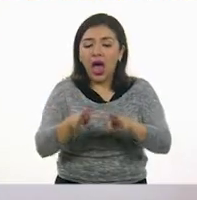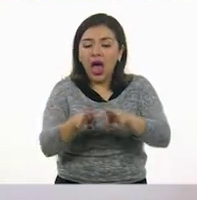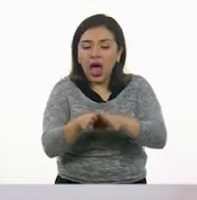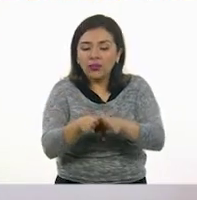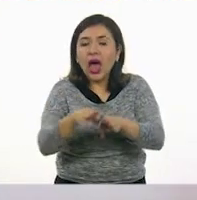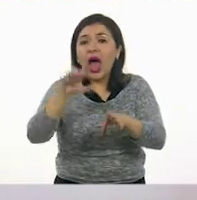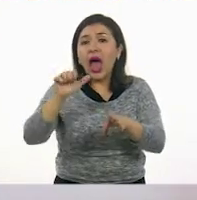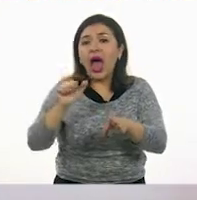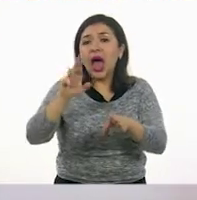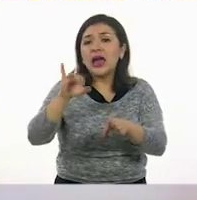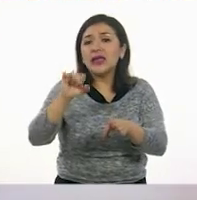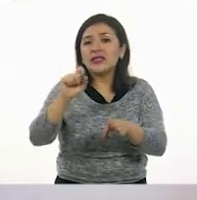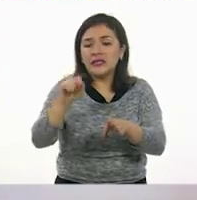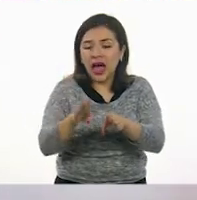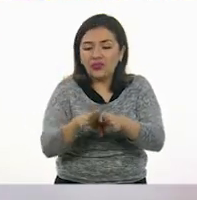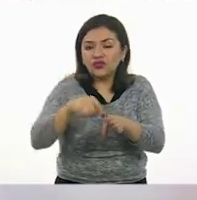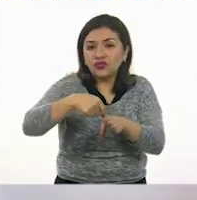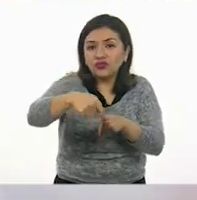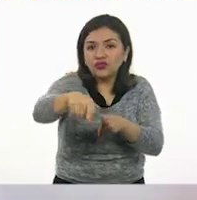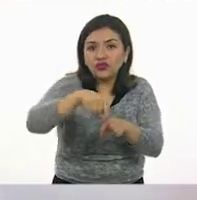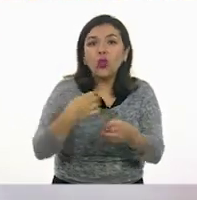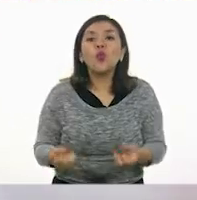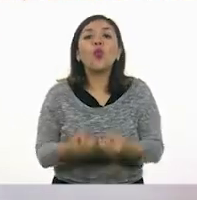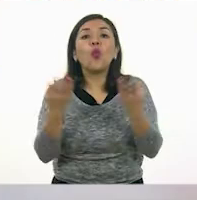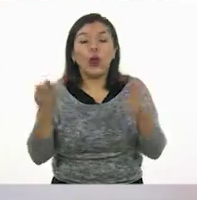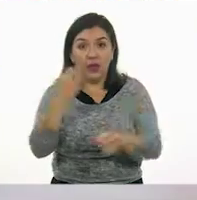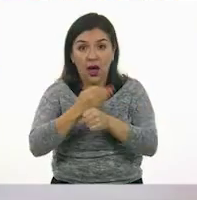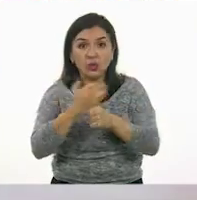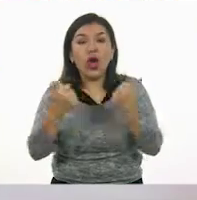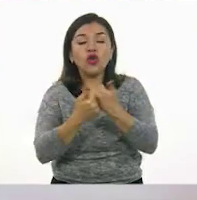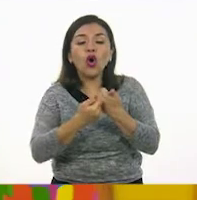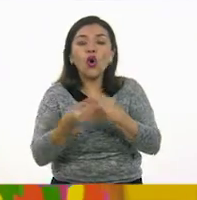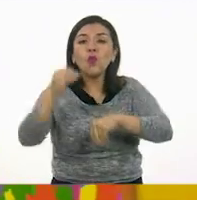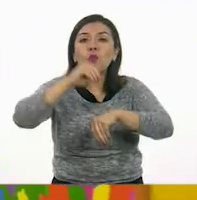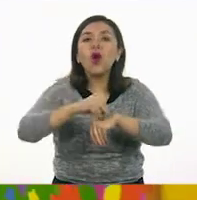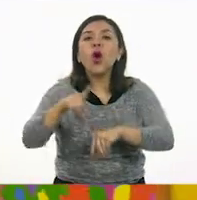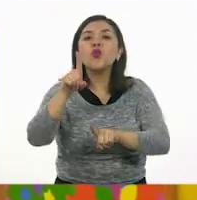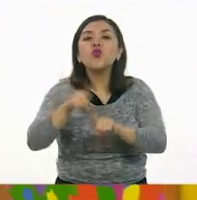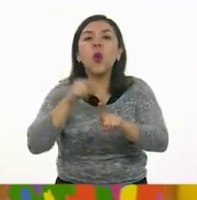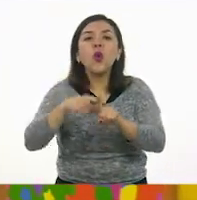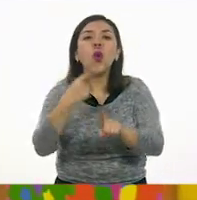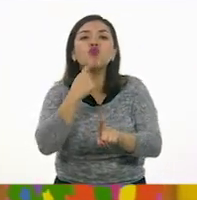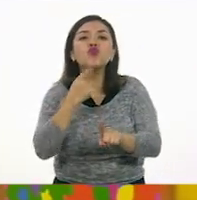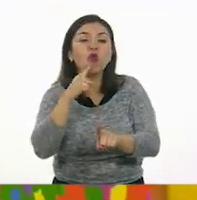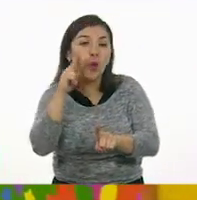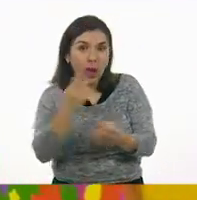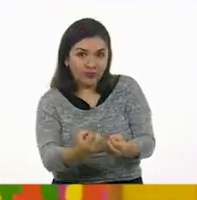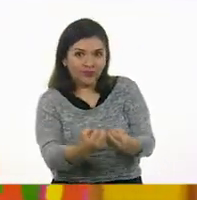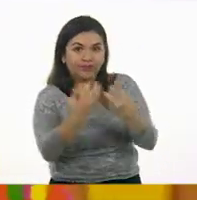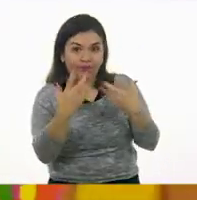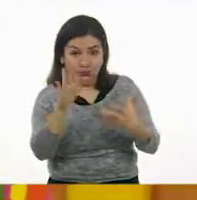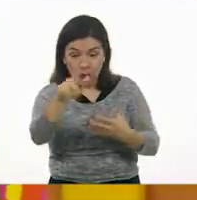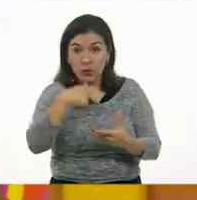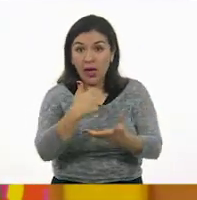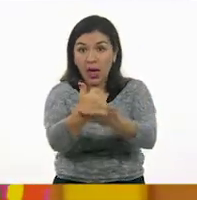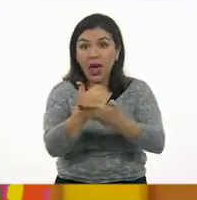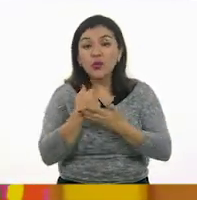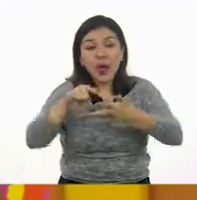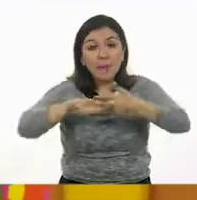tiene. De acuerdo. Vamos a tomar el plumín rojo para ver las aristas. Vamos a contarlas. Vamos a empezar, niñas